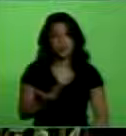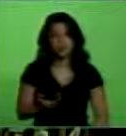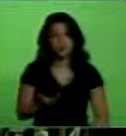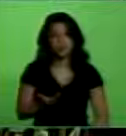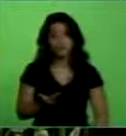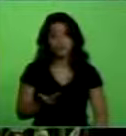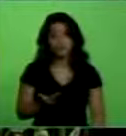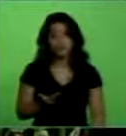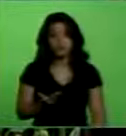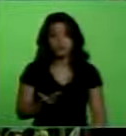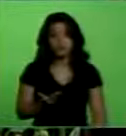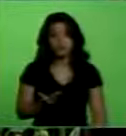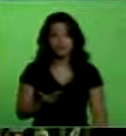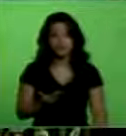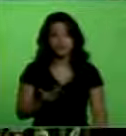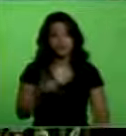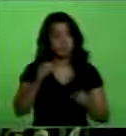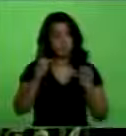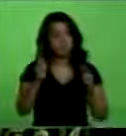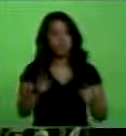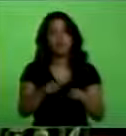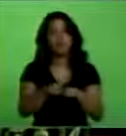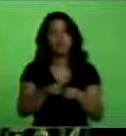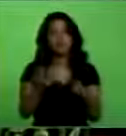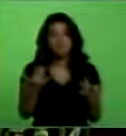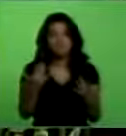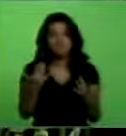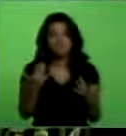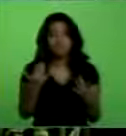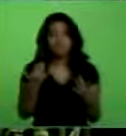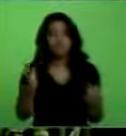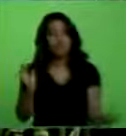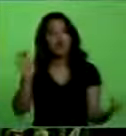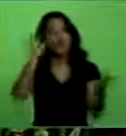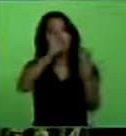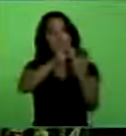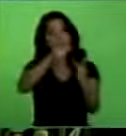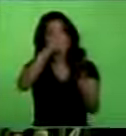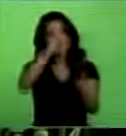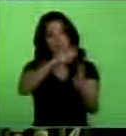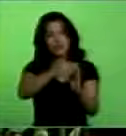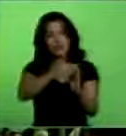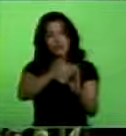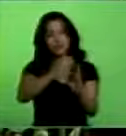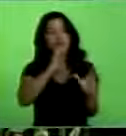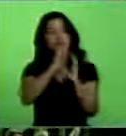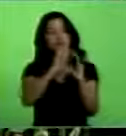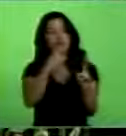un puente de comunicación y trabajo